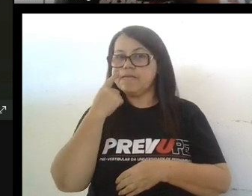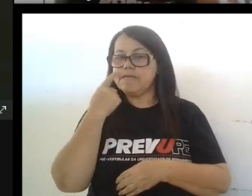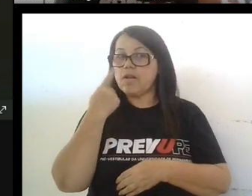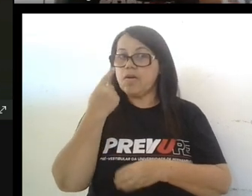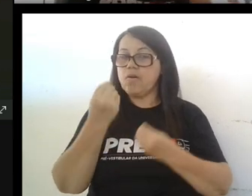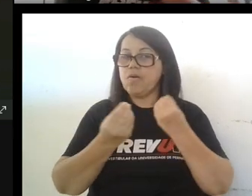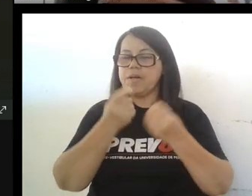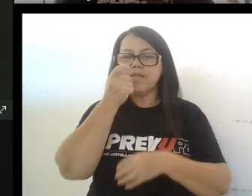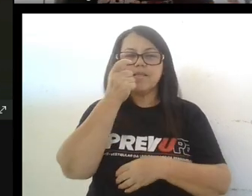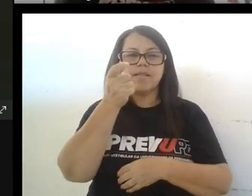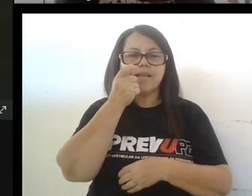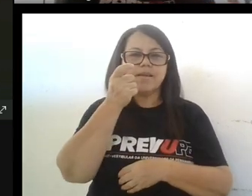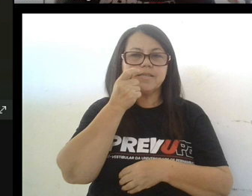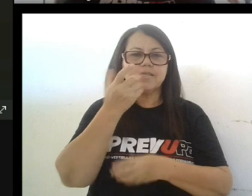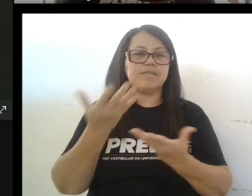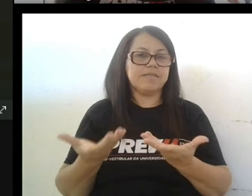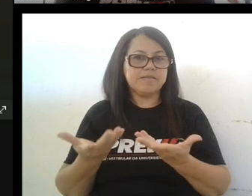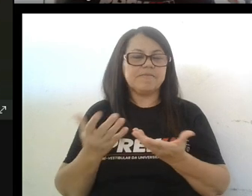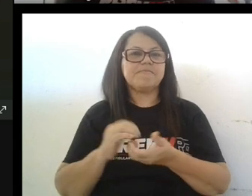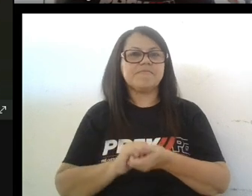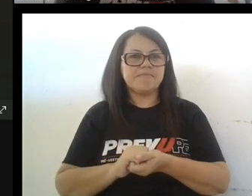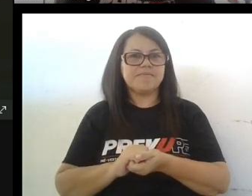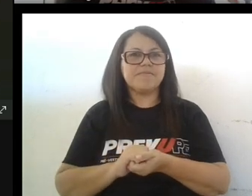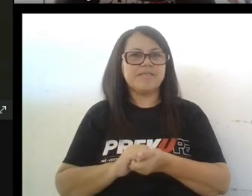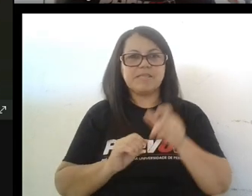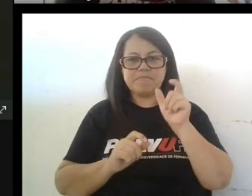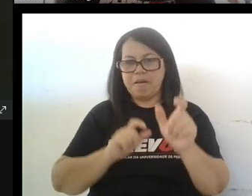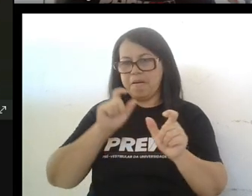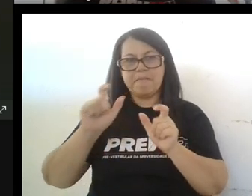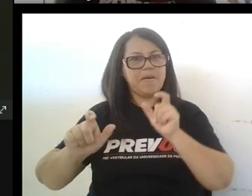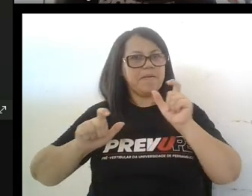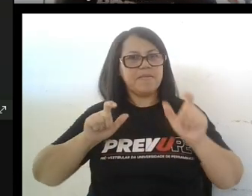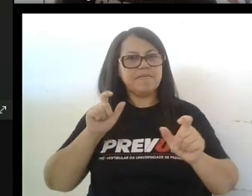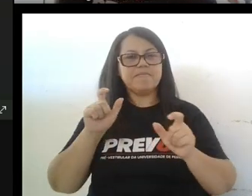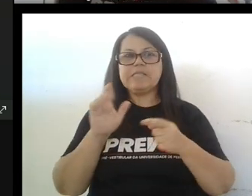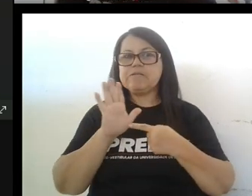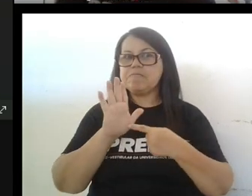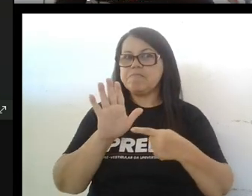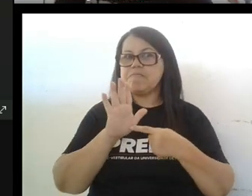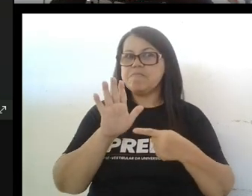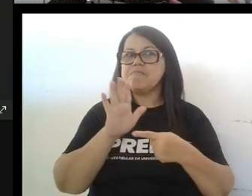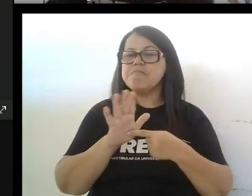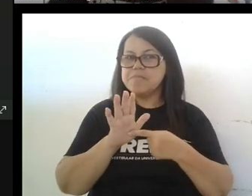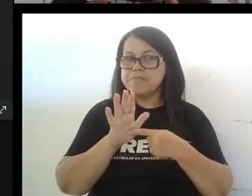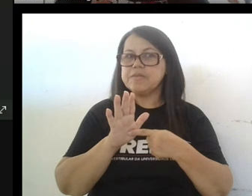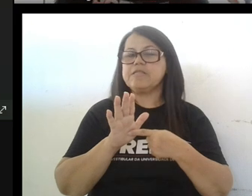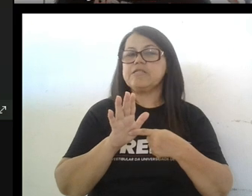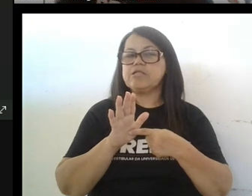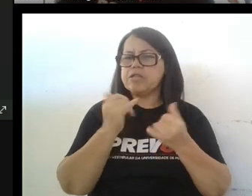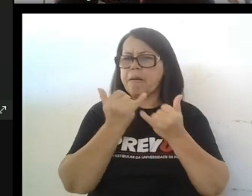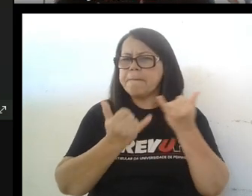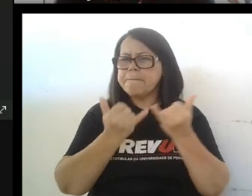como es interesante no como son interesantes estas palabras que representan los falsos